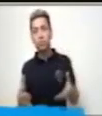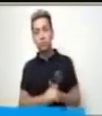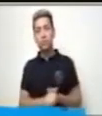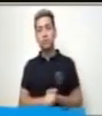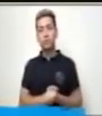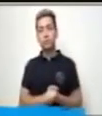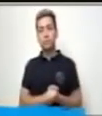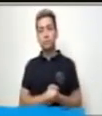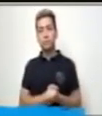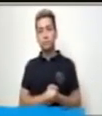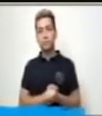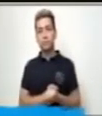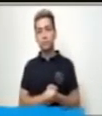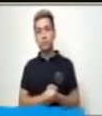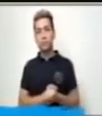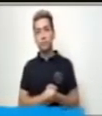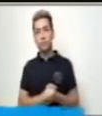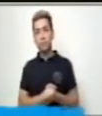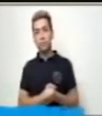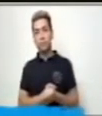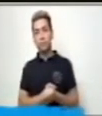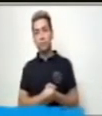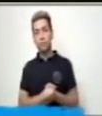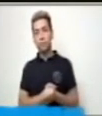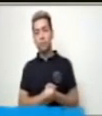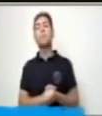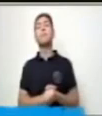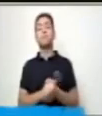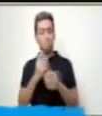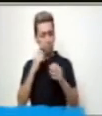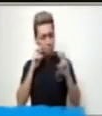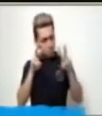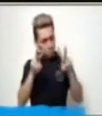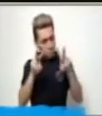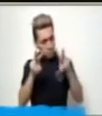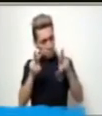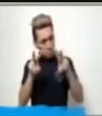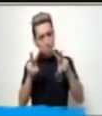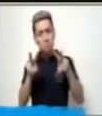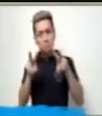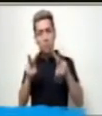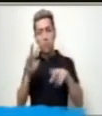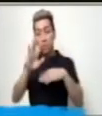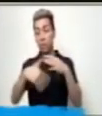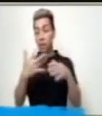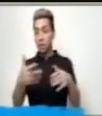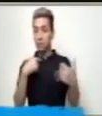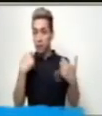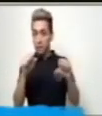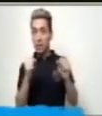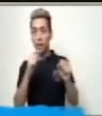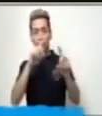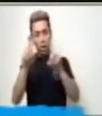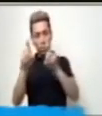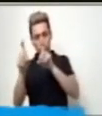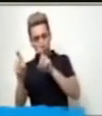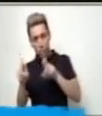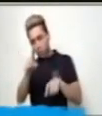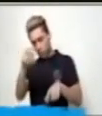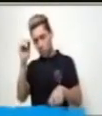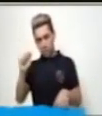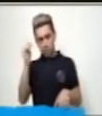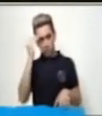Observa cuidadosamente. Luego realizaré algunas preguntas y entonces sabrás responderlas.